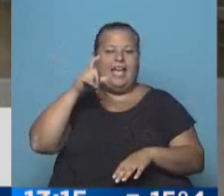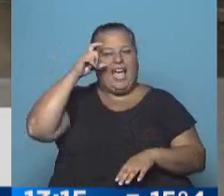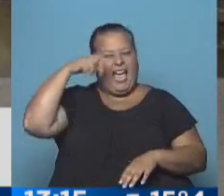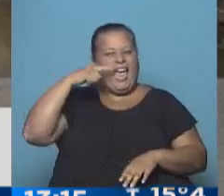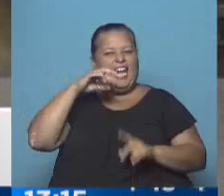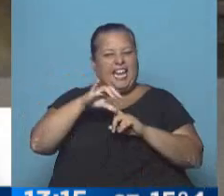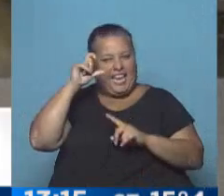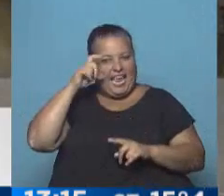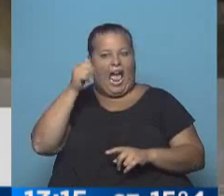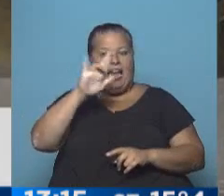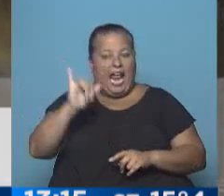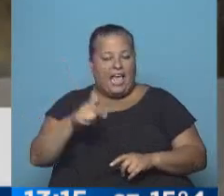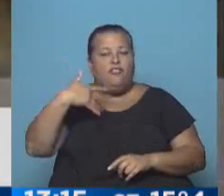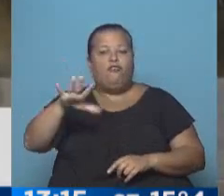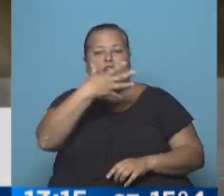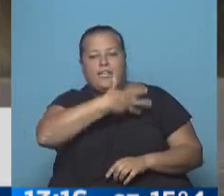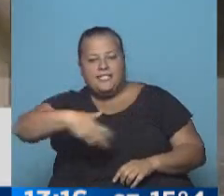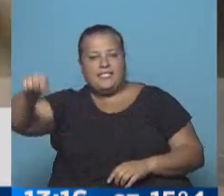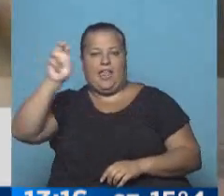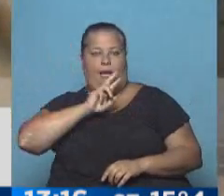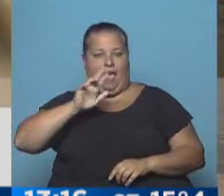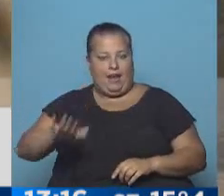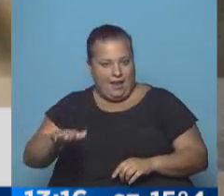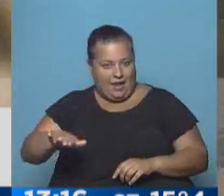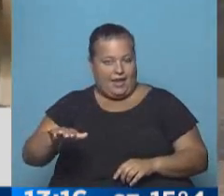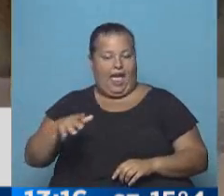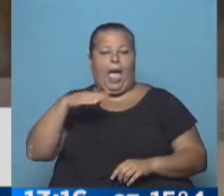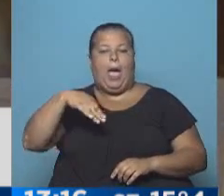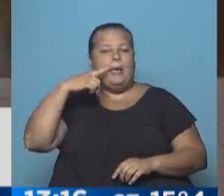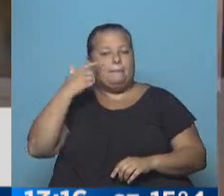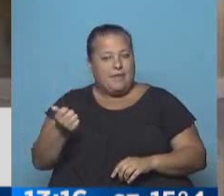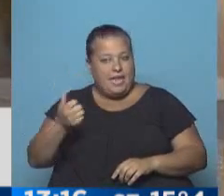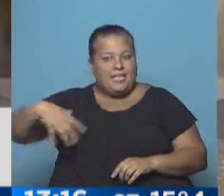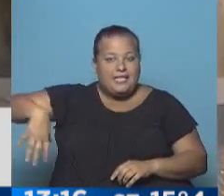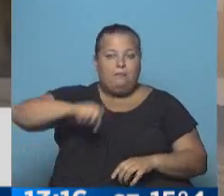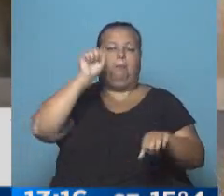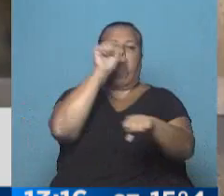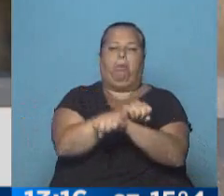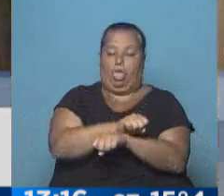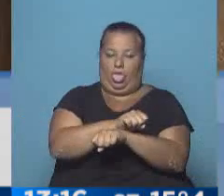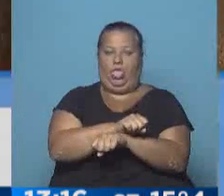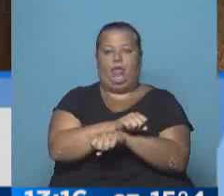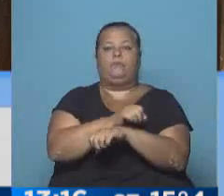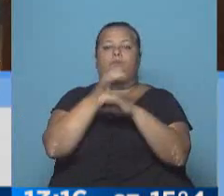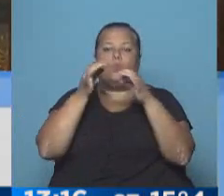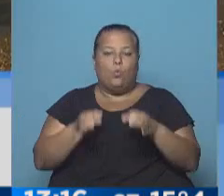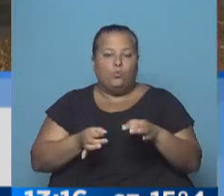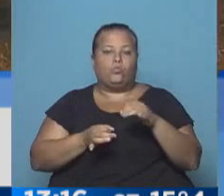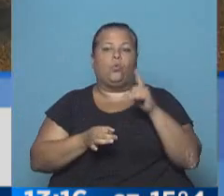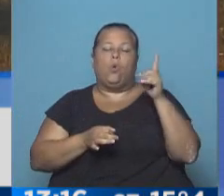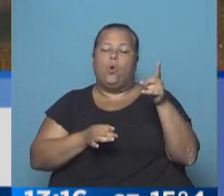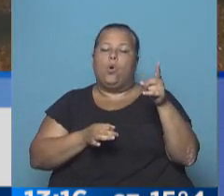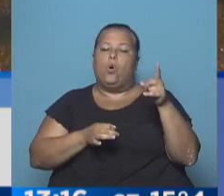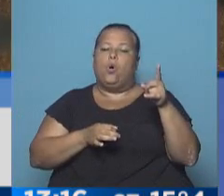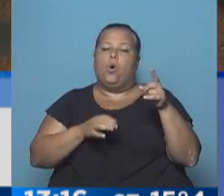Alcaraz, de haberse llevado a la chiquita, a la pequeña mía, y haber sido detenido precisamente allí,